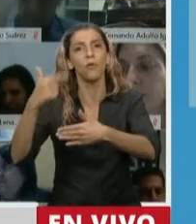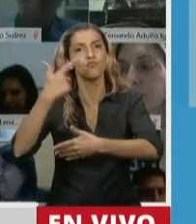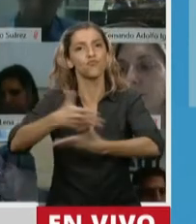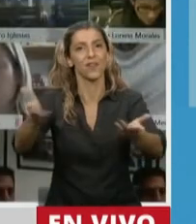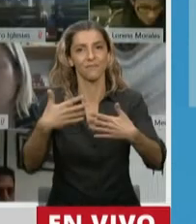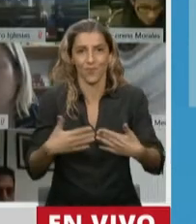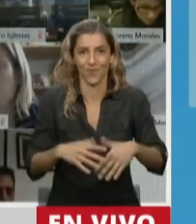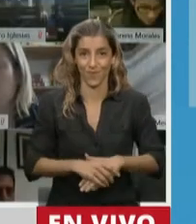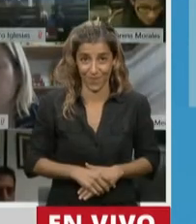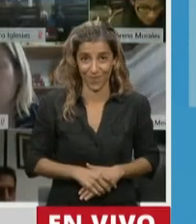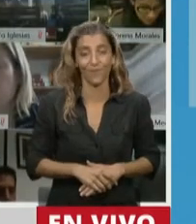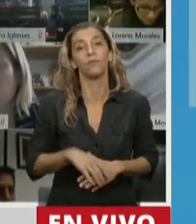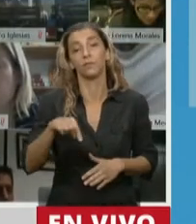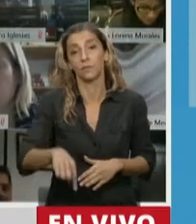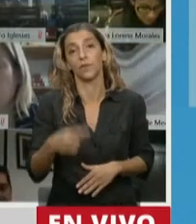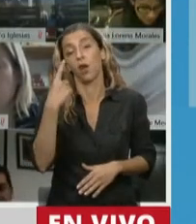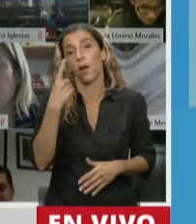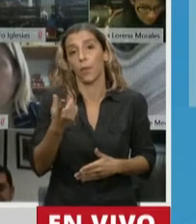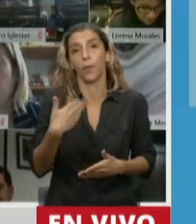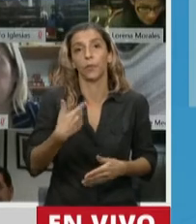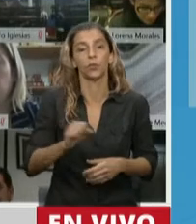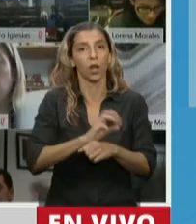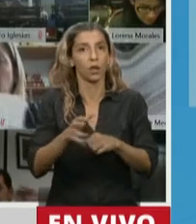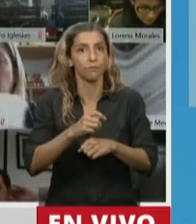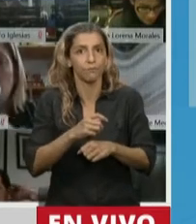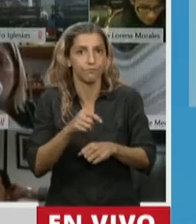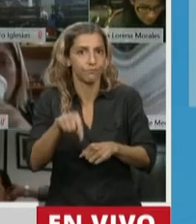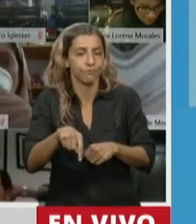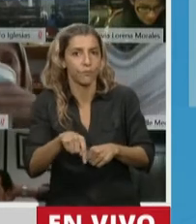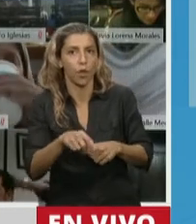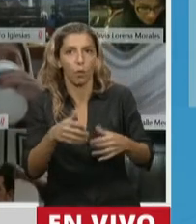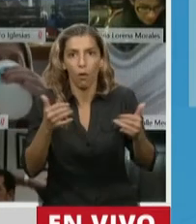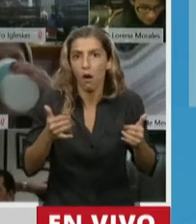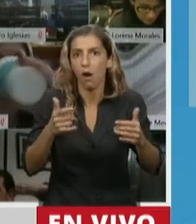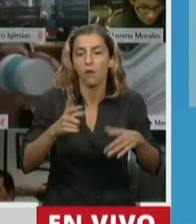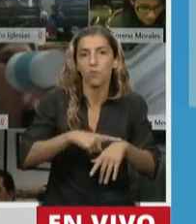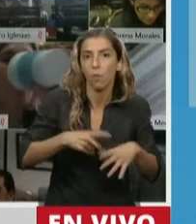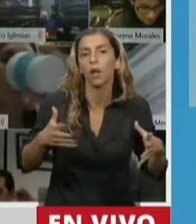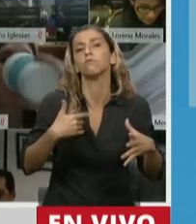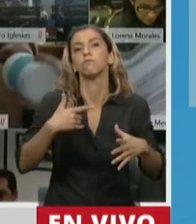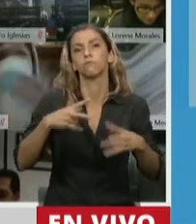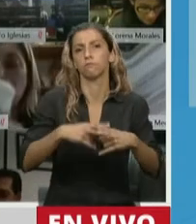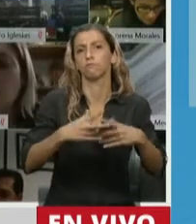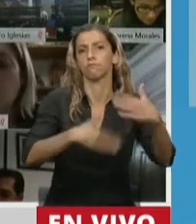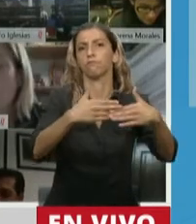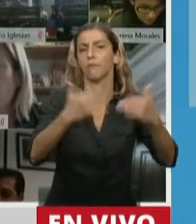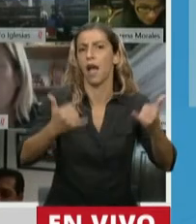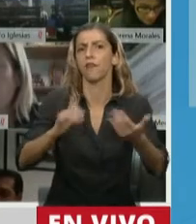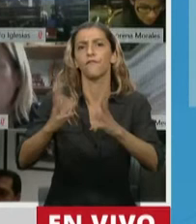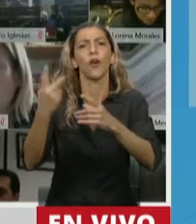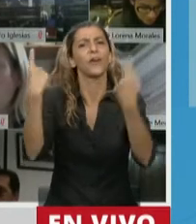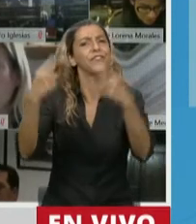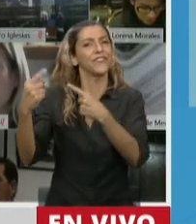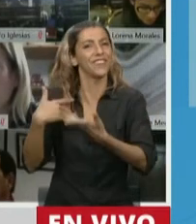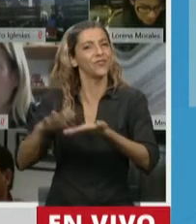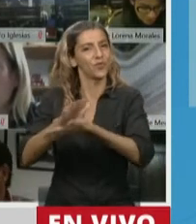soportarse con herramientas y capacidades superiores a la de cualquier otro episodio similar en la historia.